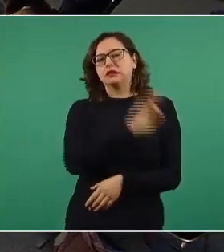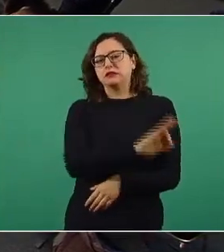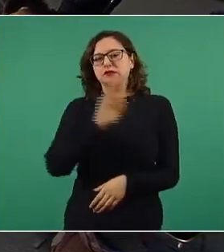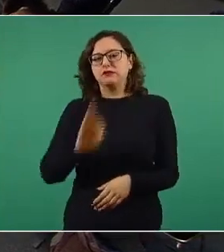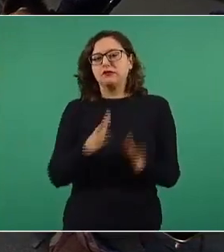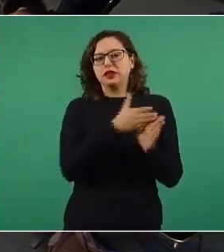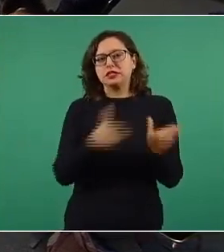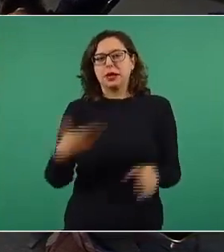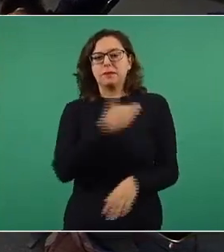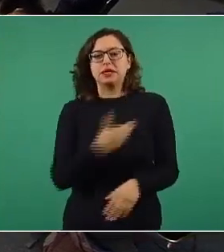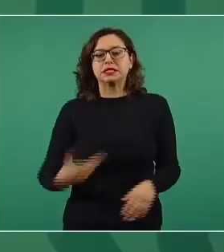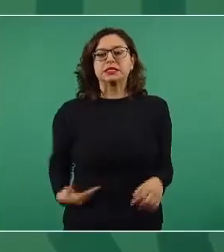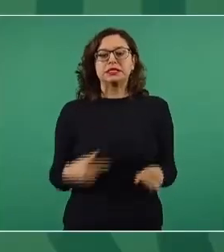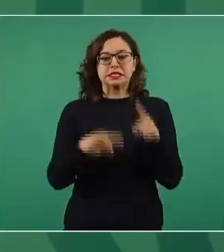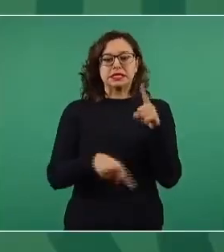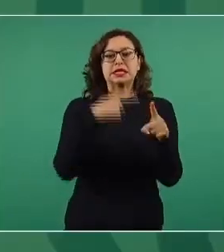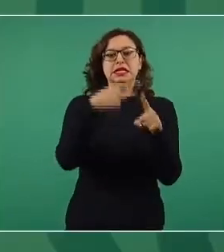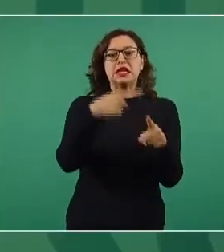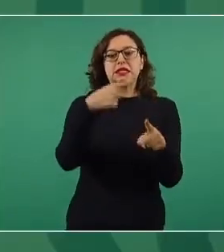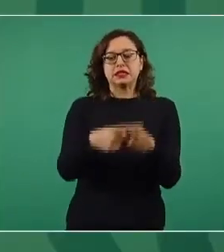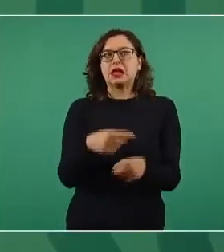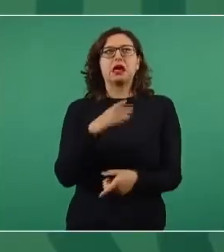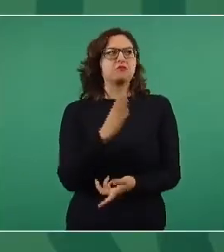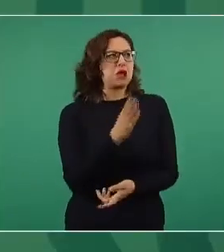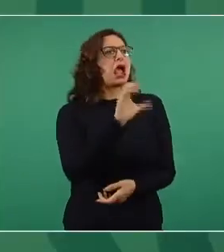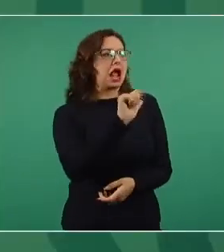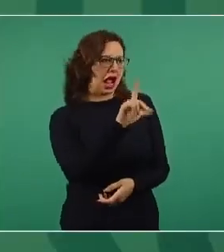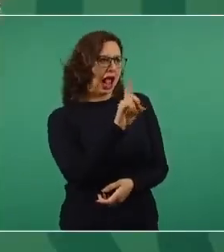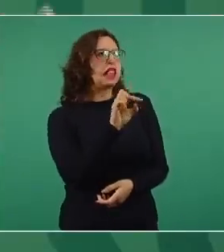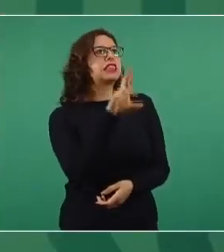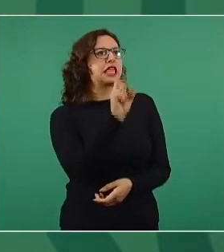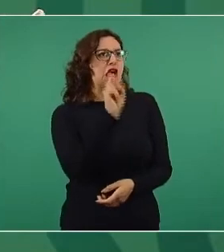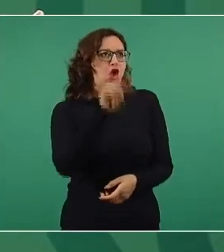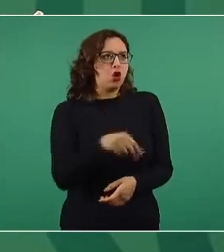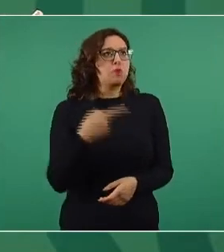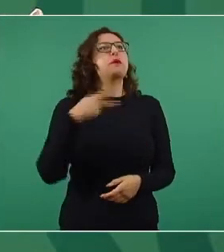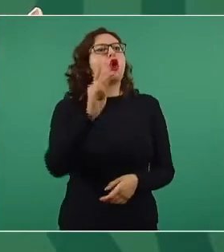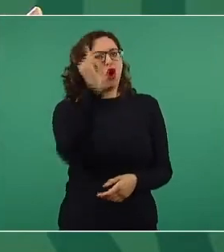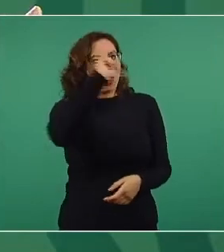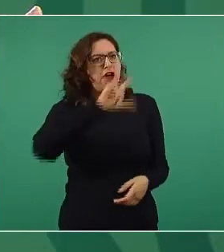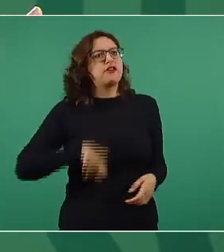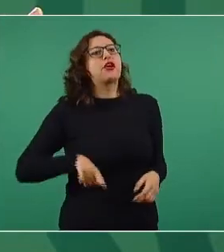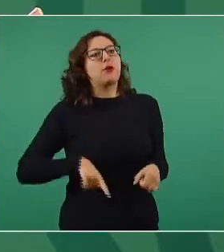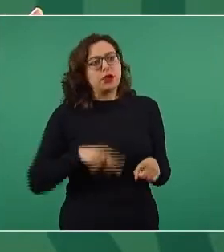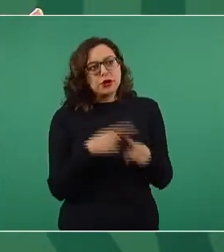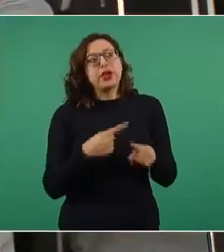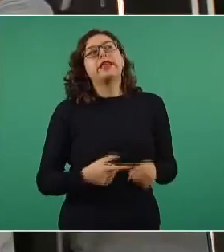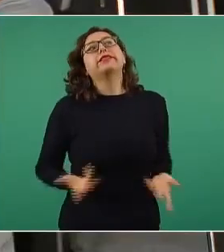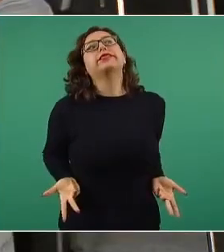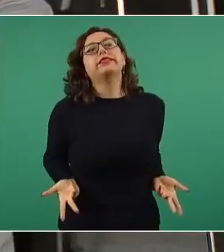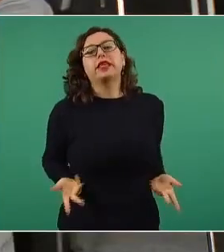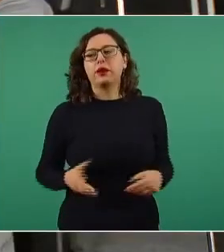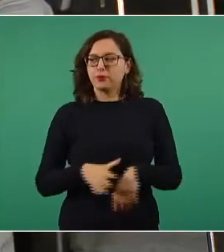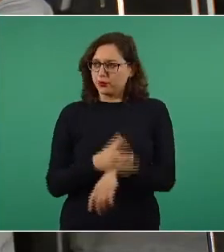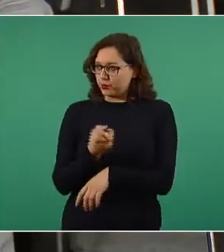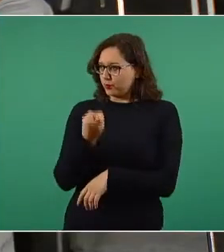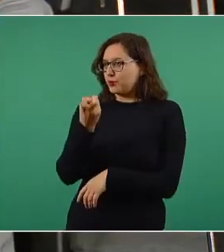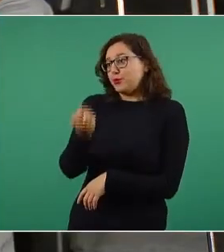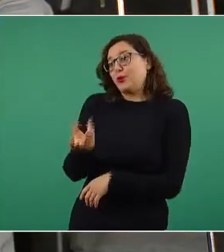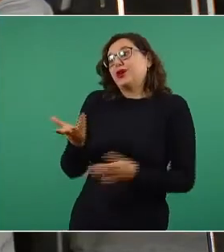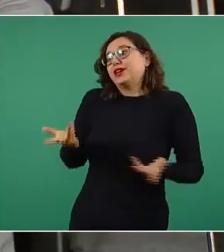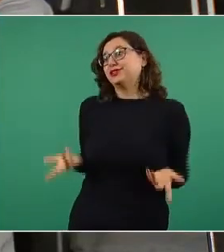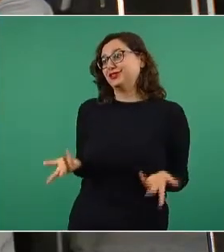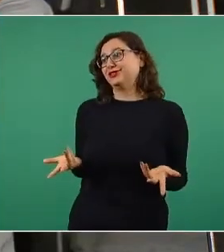Felipe Calderón, pero ¿quién era el jefe de gobierno? Por eso, entonces, todos ellos, si hablas de